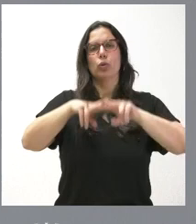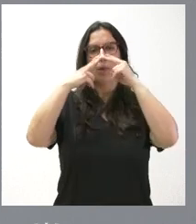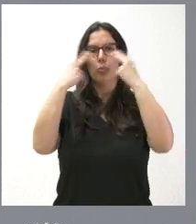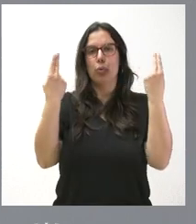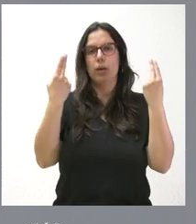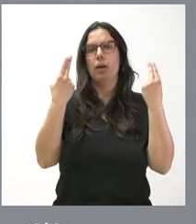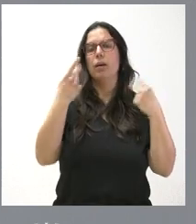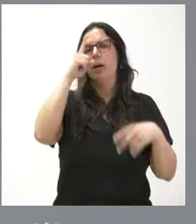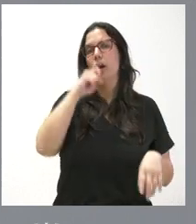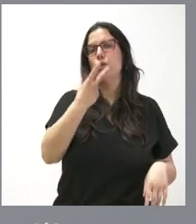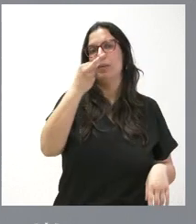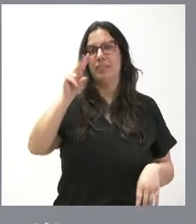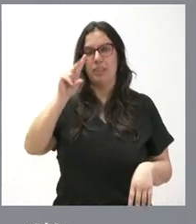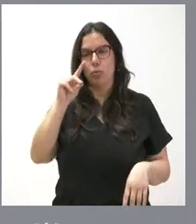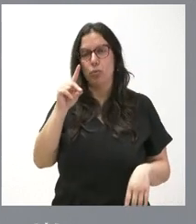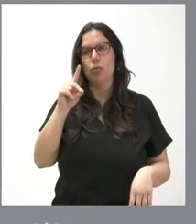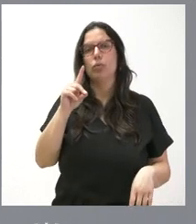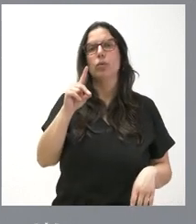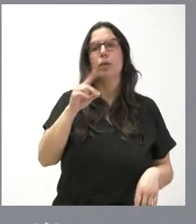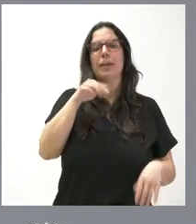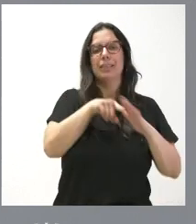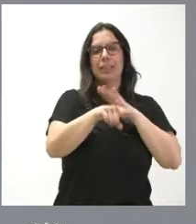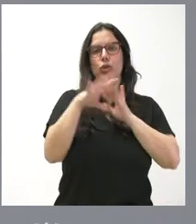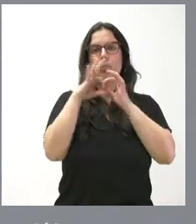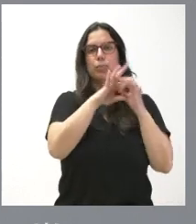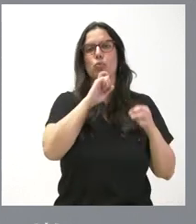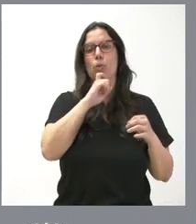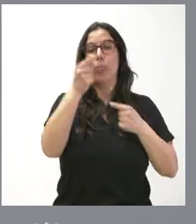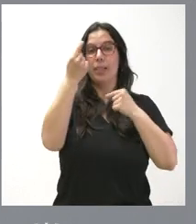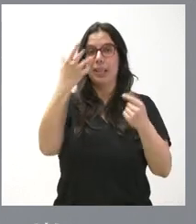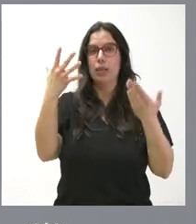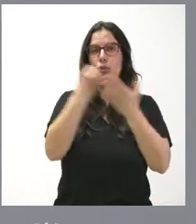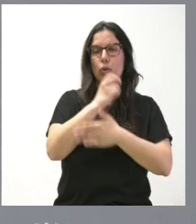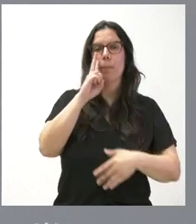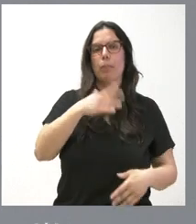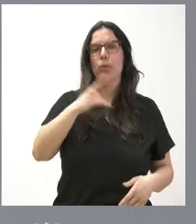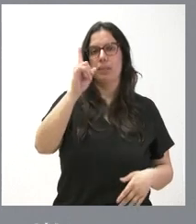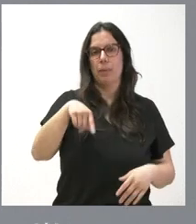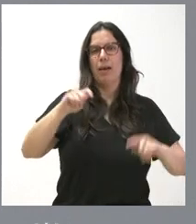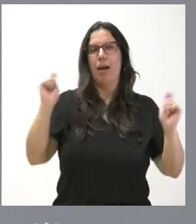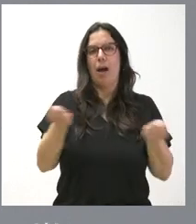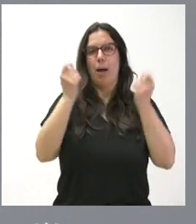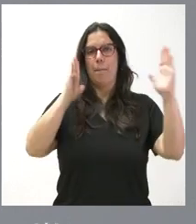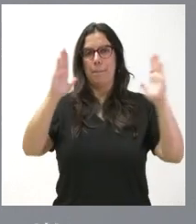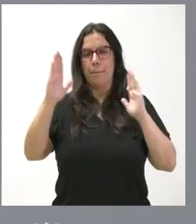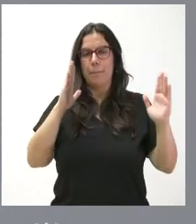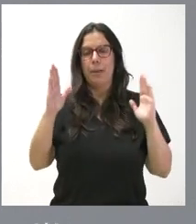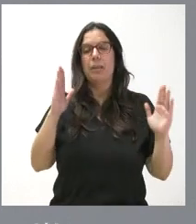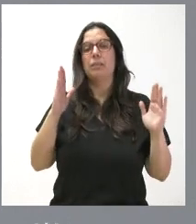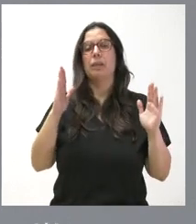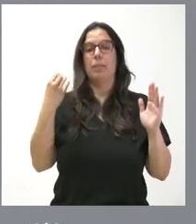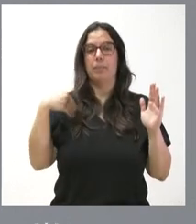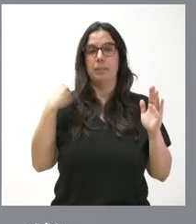2021 y la gestión relativa al mismo. Tienen ustedes el detalle de toda la campaña, tanto en los